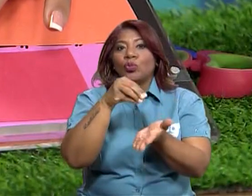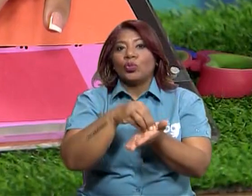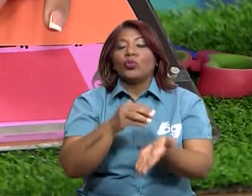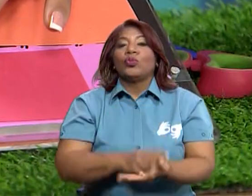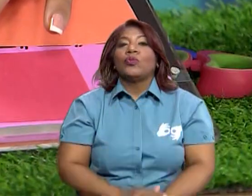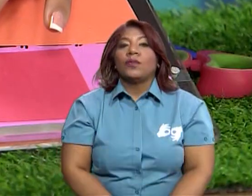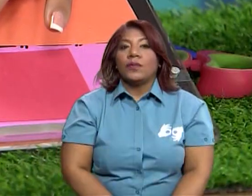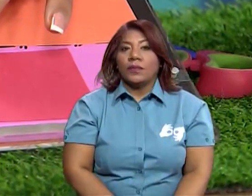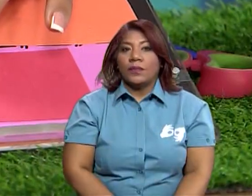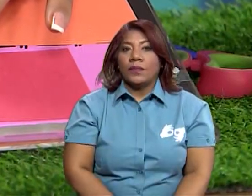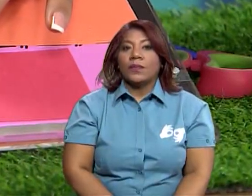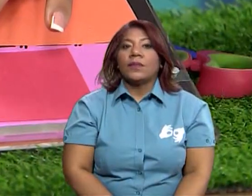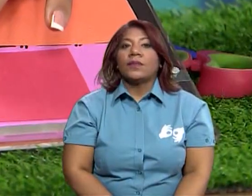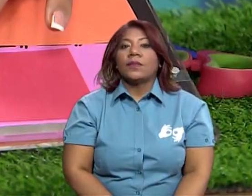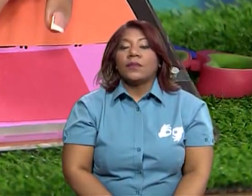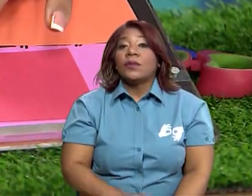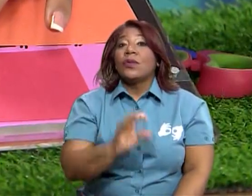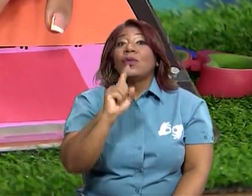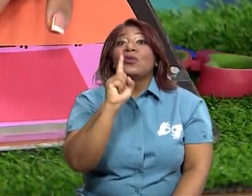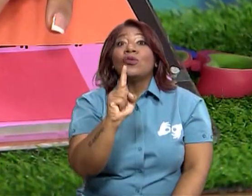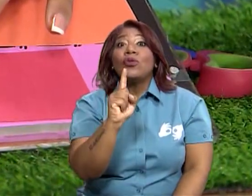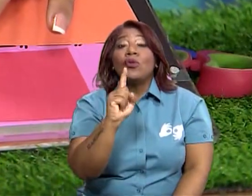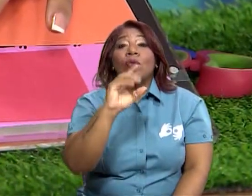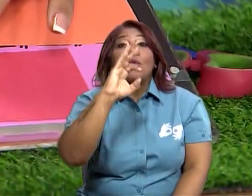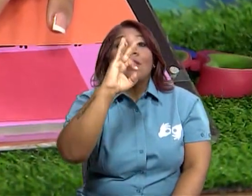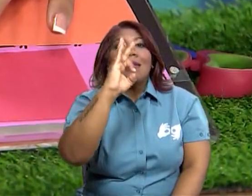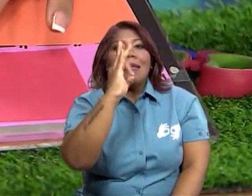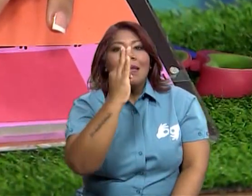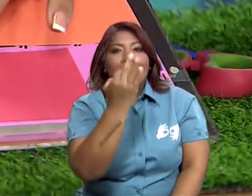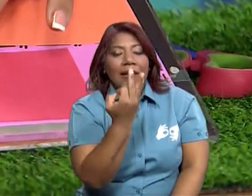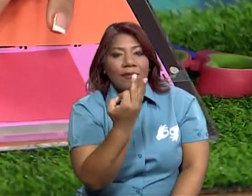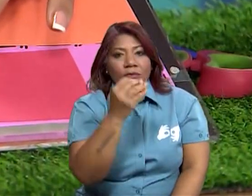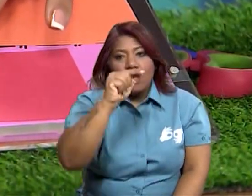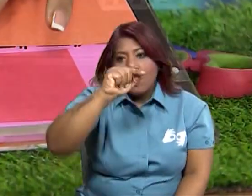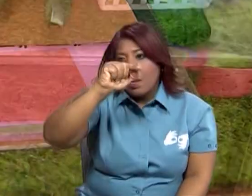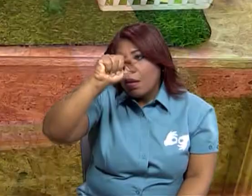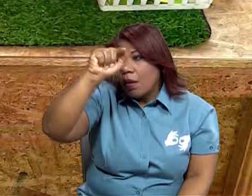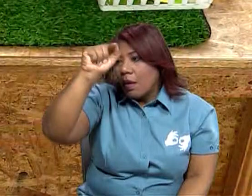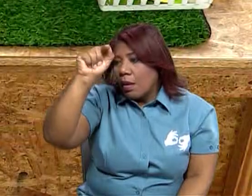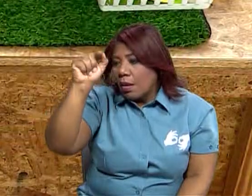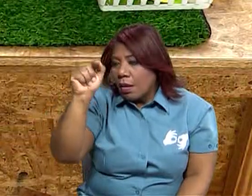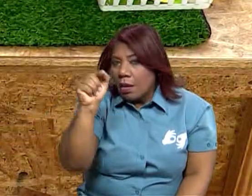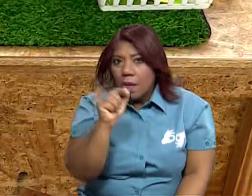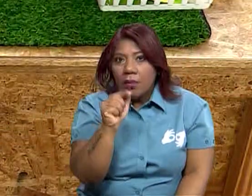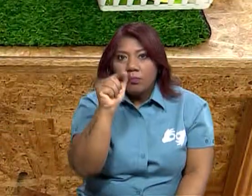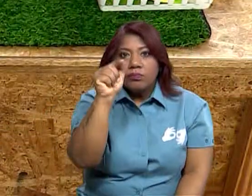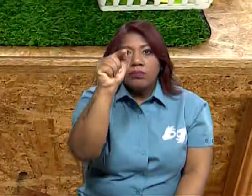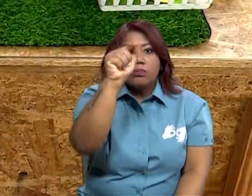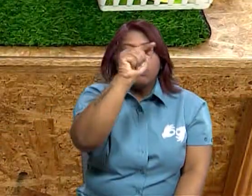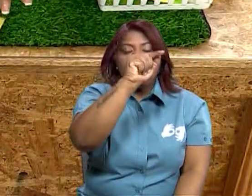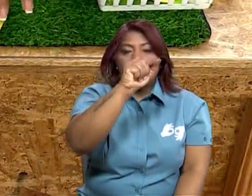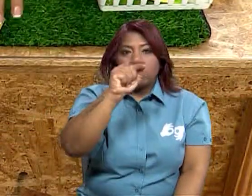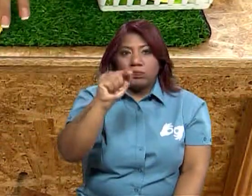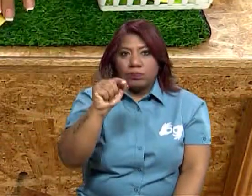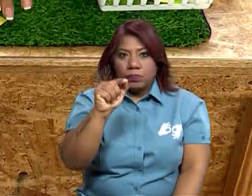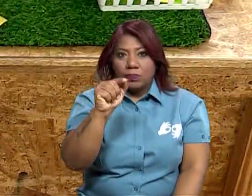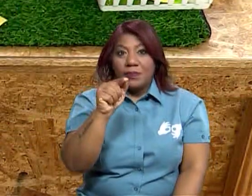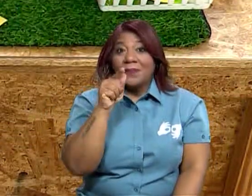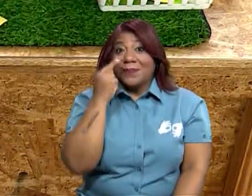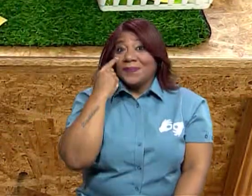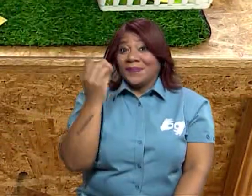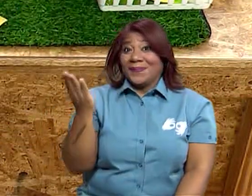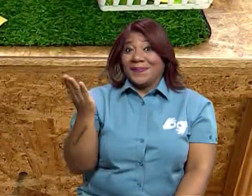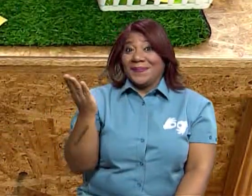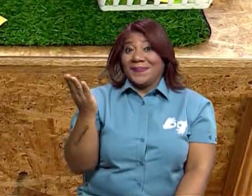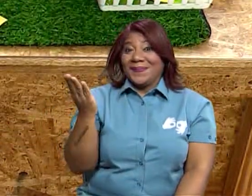la silueta del corazoncito. ¿Ves? Todo lo que utilizamos